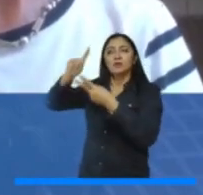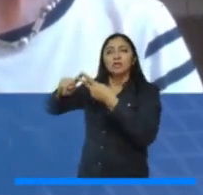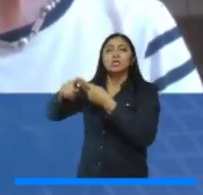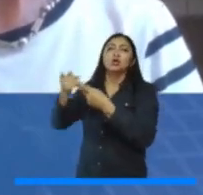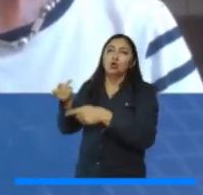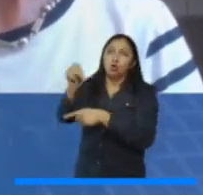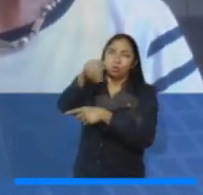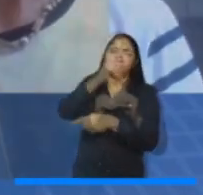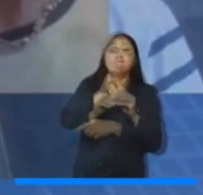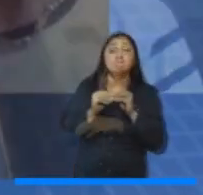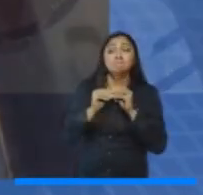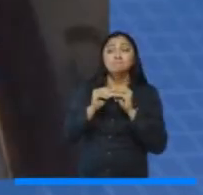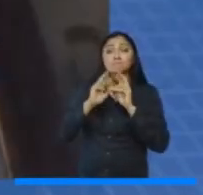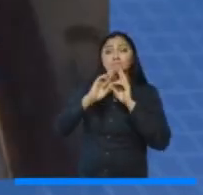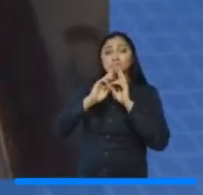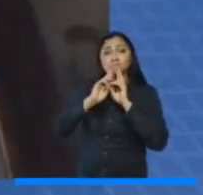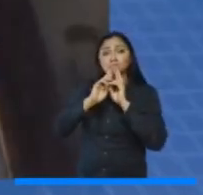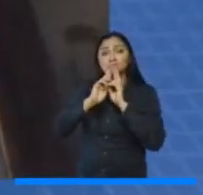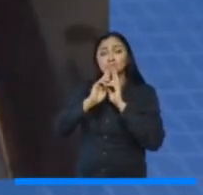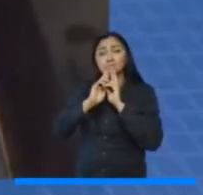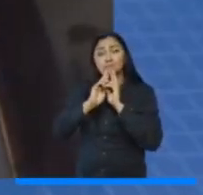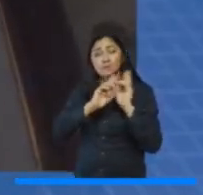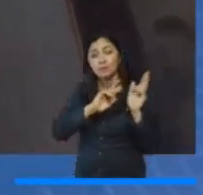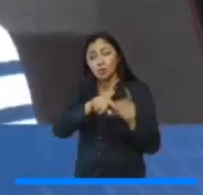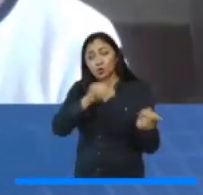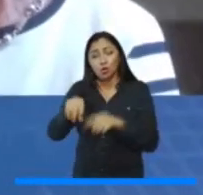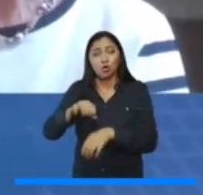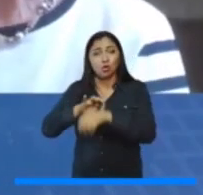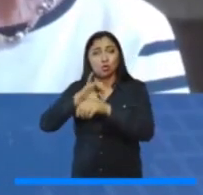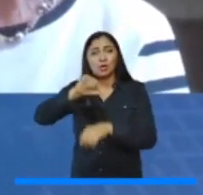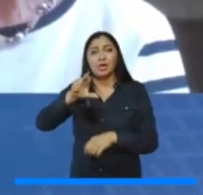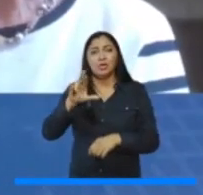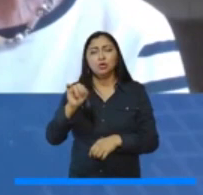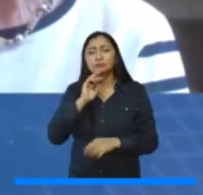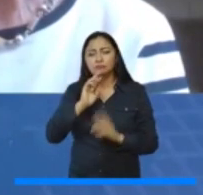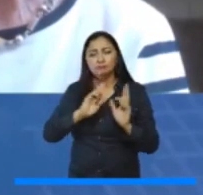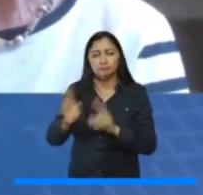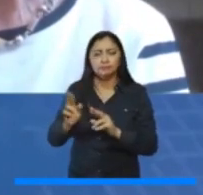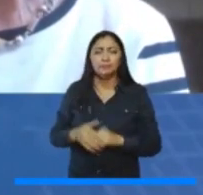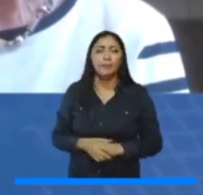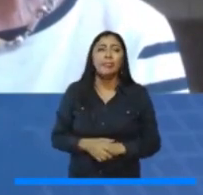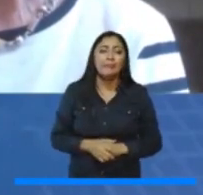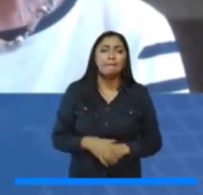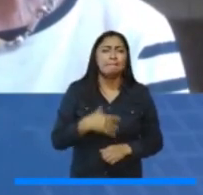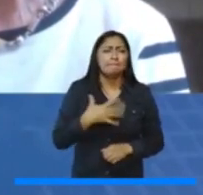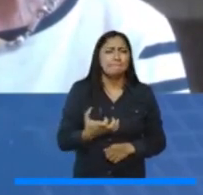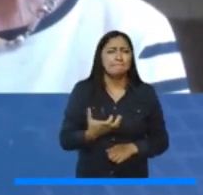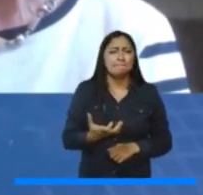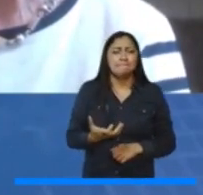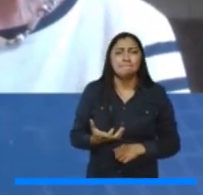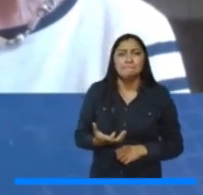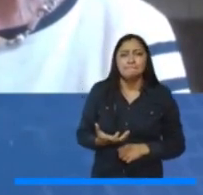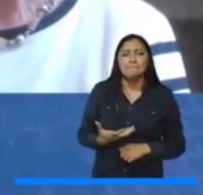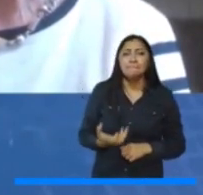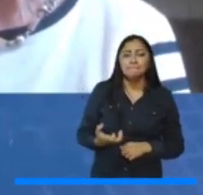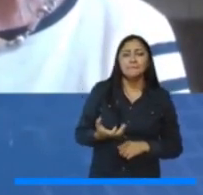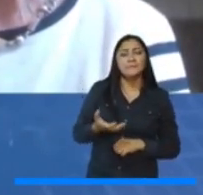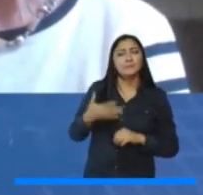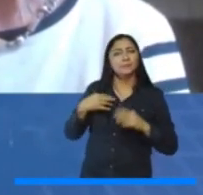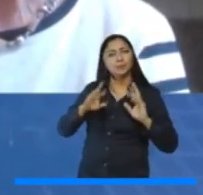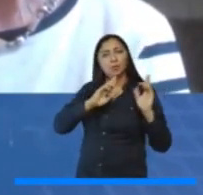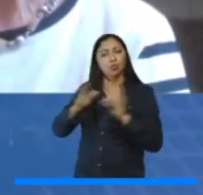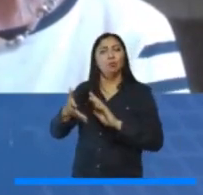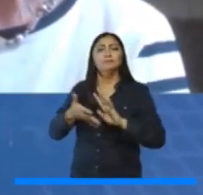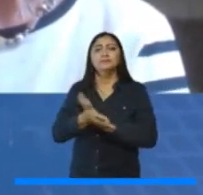instituciones? Yo quisiera tratar de responder la pregunta que hace la doctora María